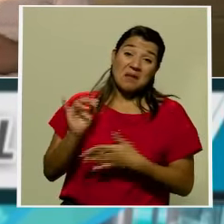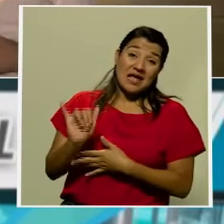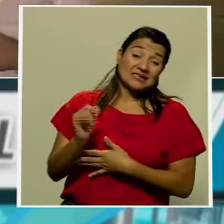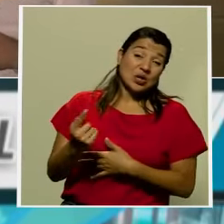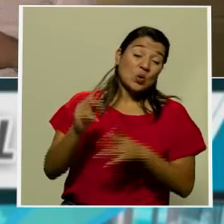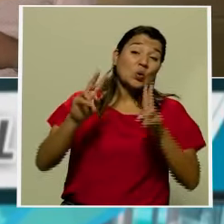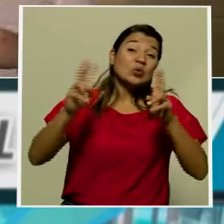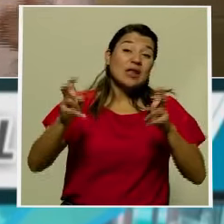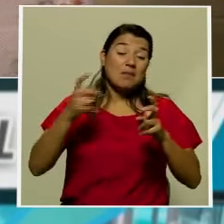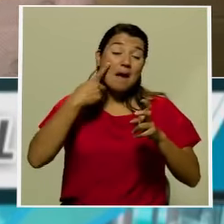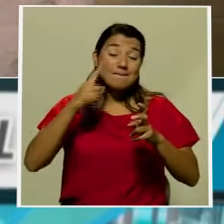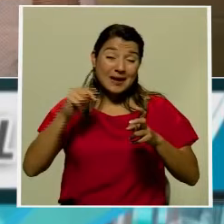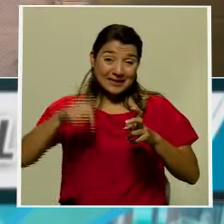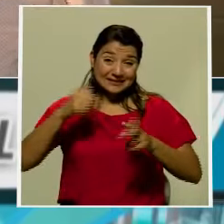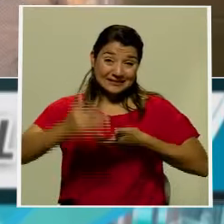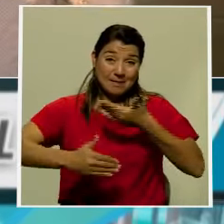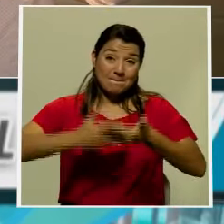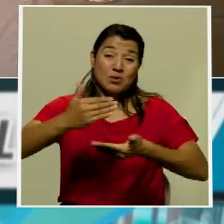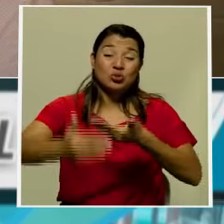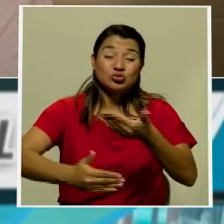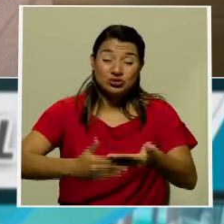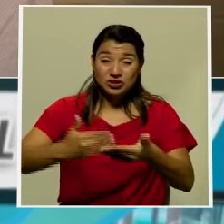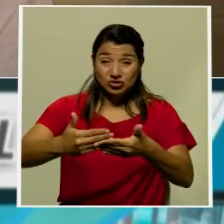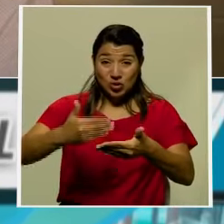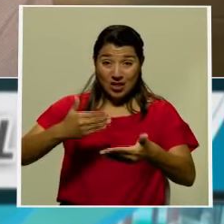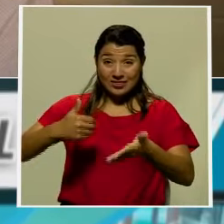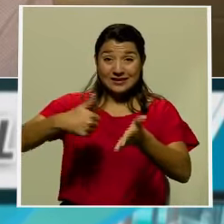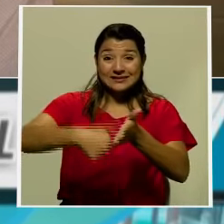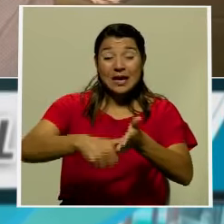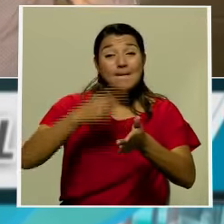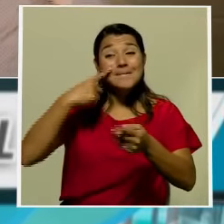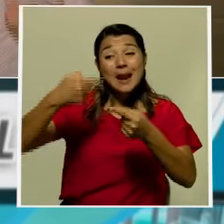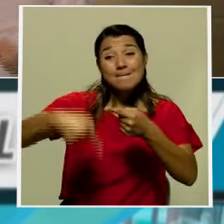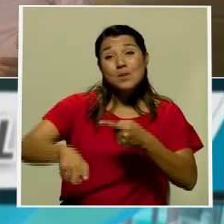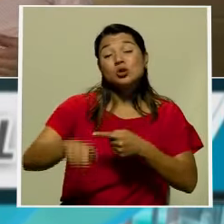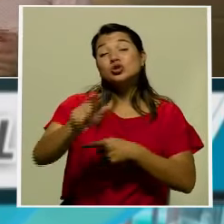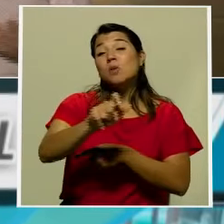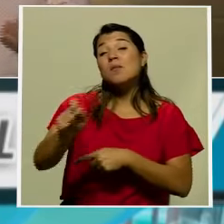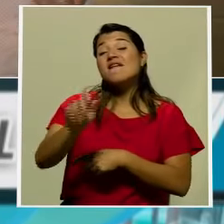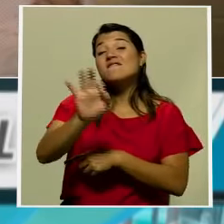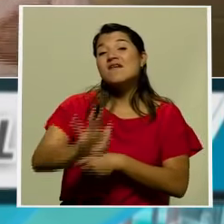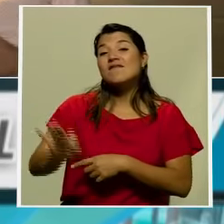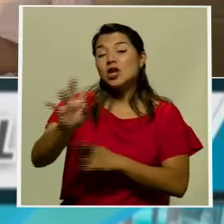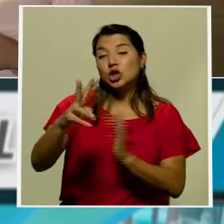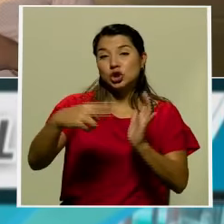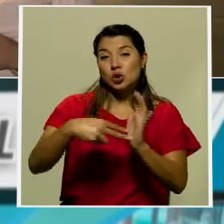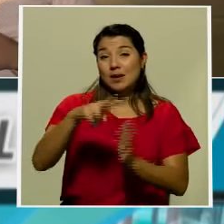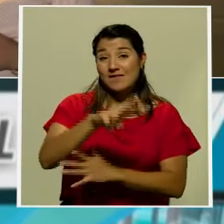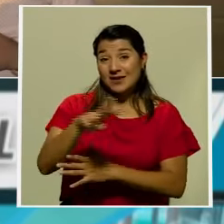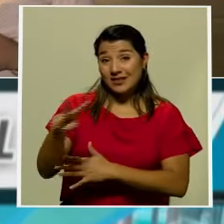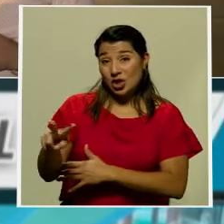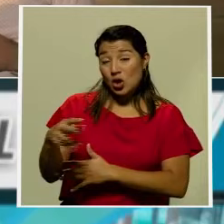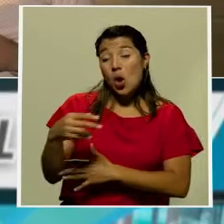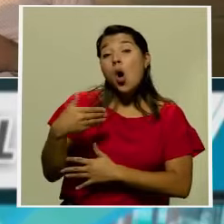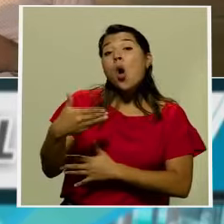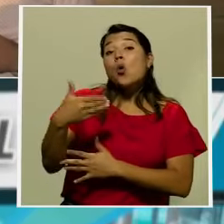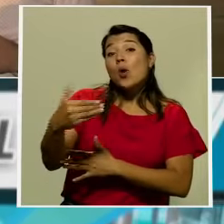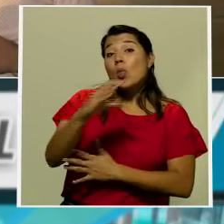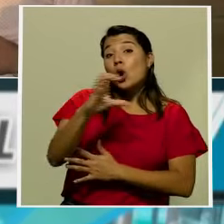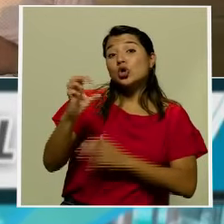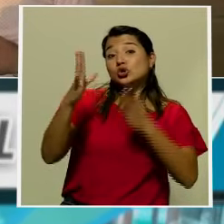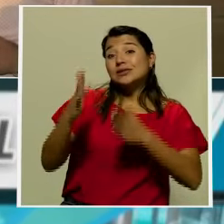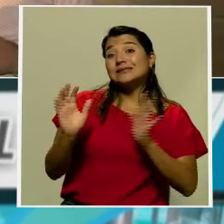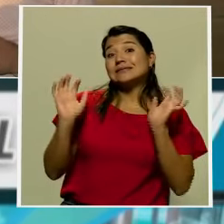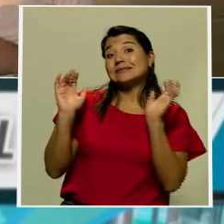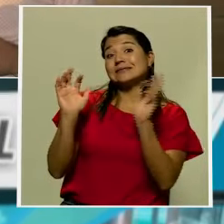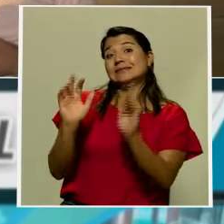finalmente a tener un peso importante para el próximo mes de febrero del 2022 a la hora que todos los costarricenses lleguemos a las urnas